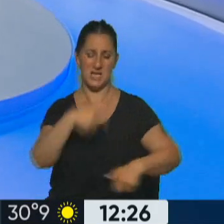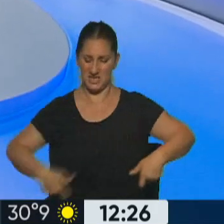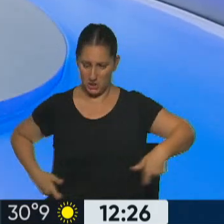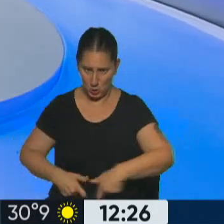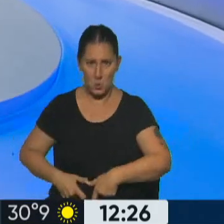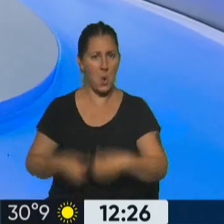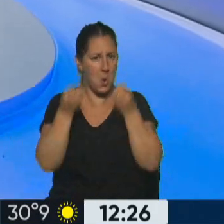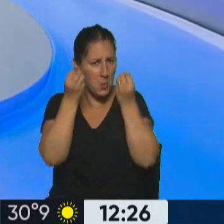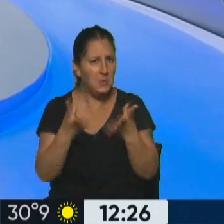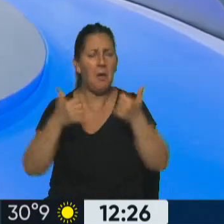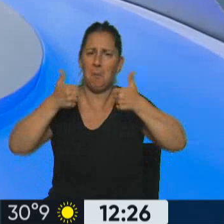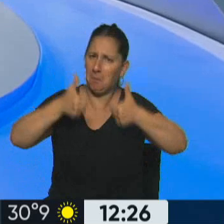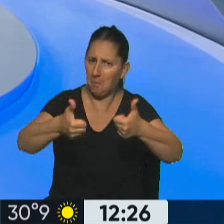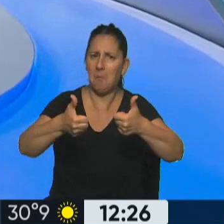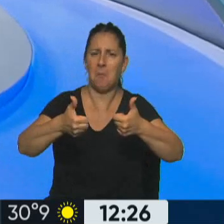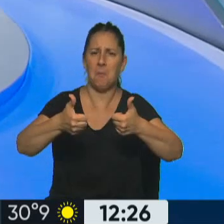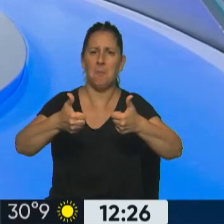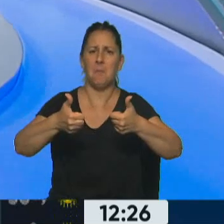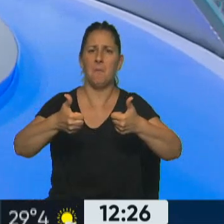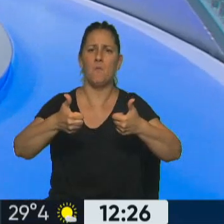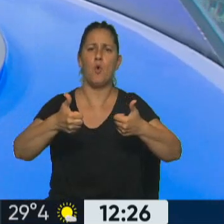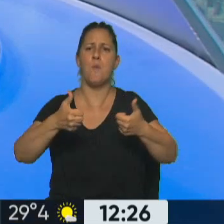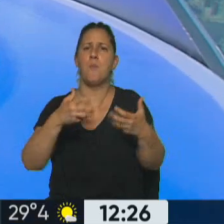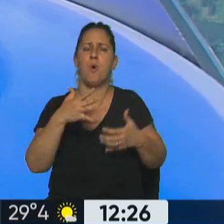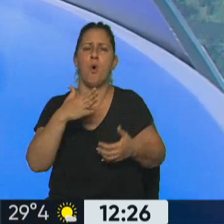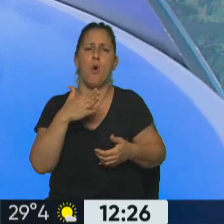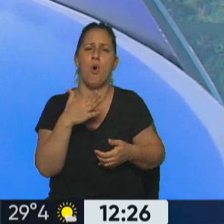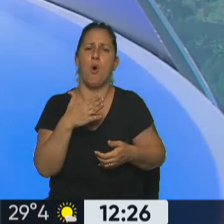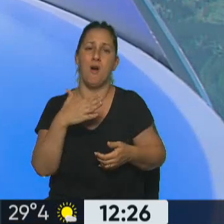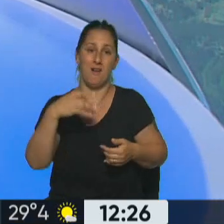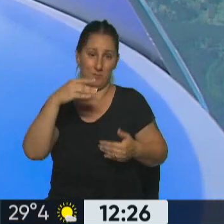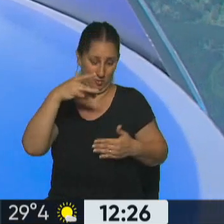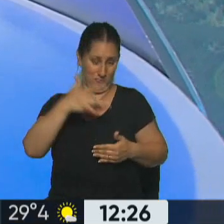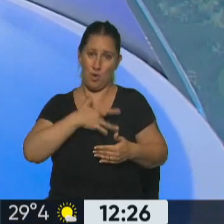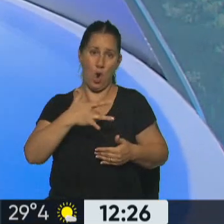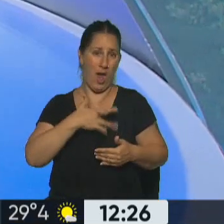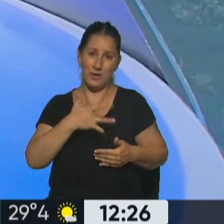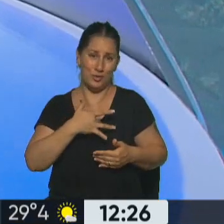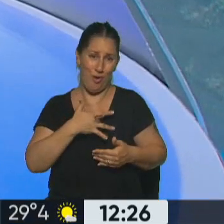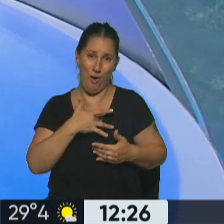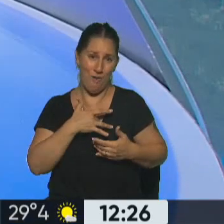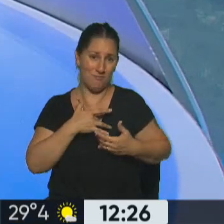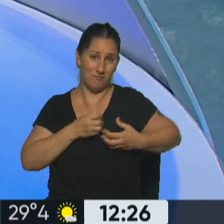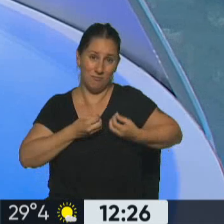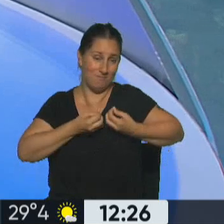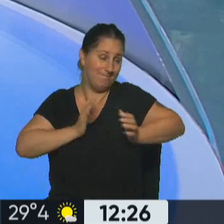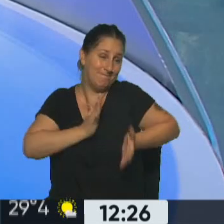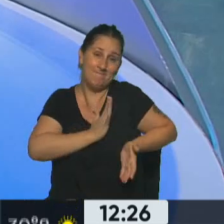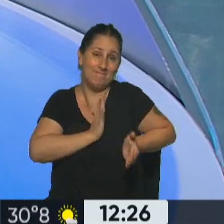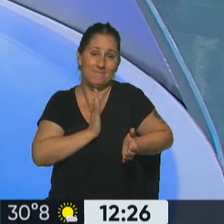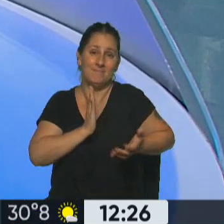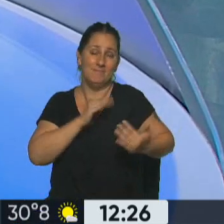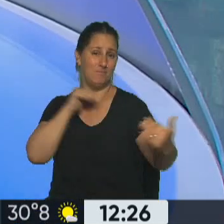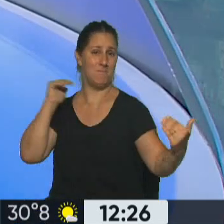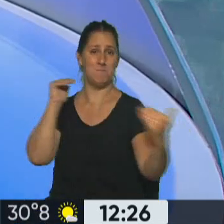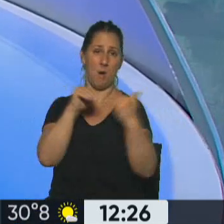de seguridad, está todo bárbaro. A ver, el corazón adentro del cuerpo humano no tiene cinturón de seguridad puesto. El corazón en ese supuesto impacto de 100 más